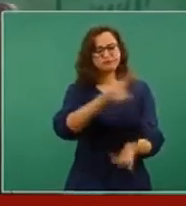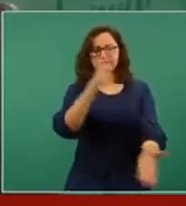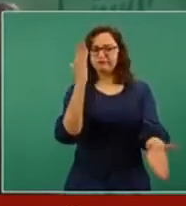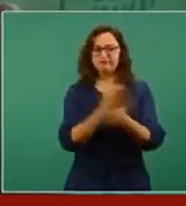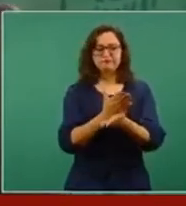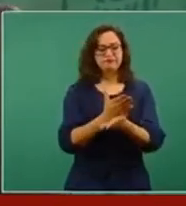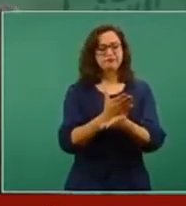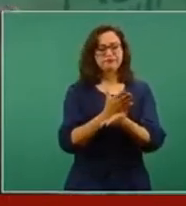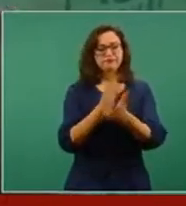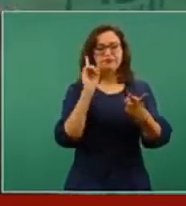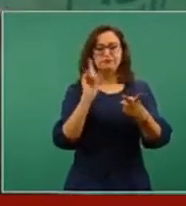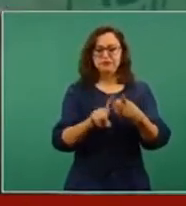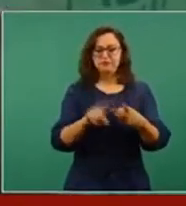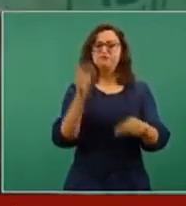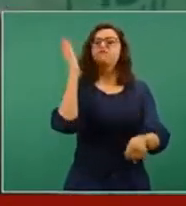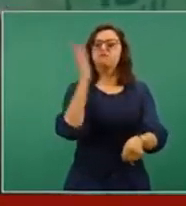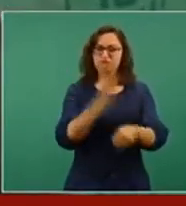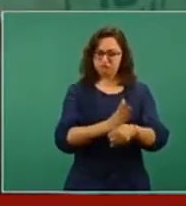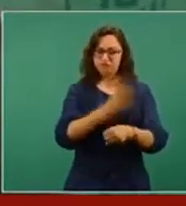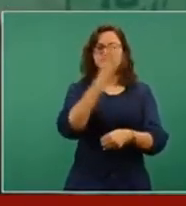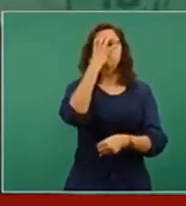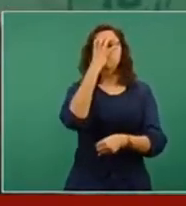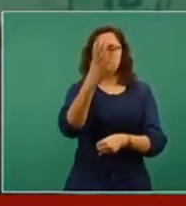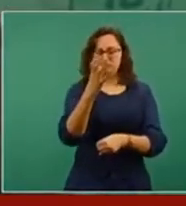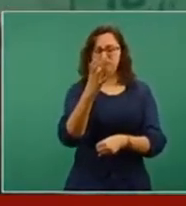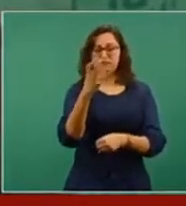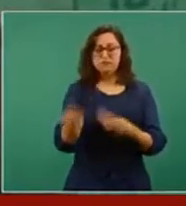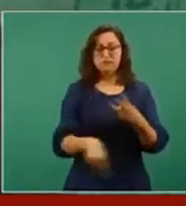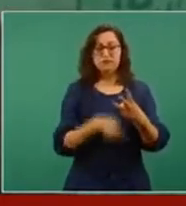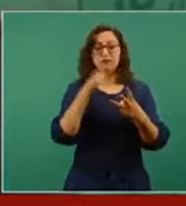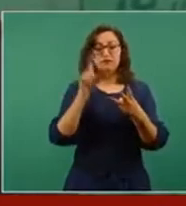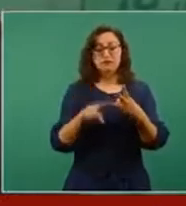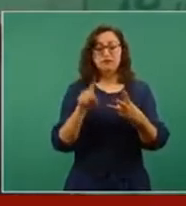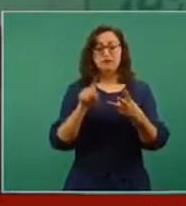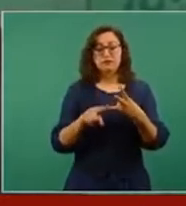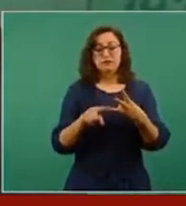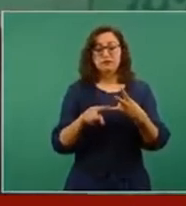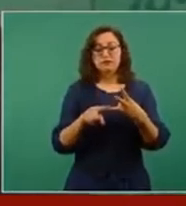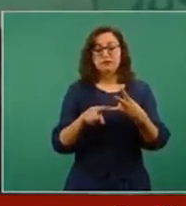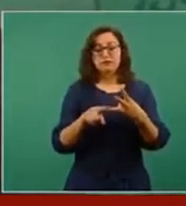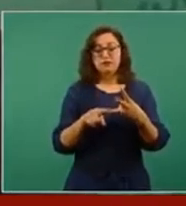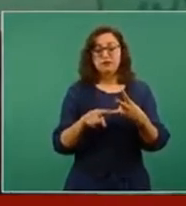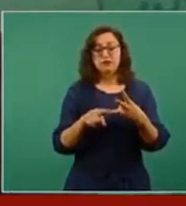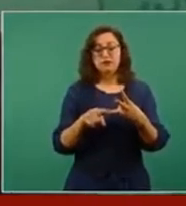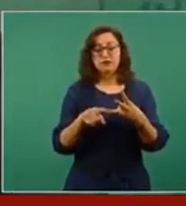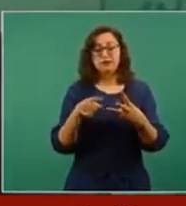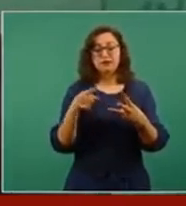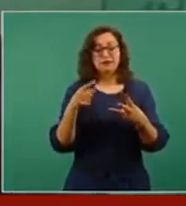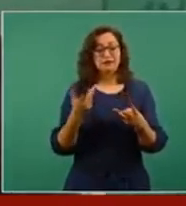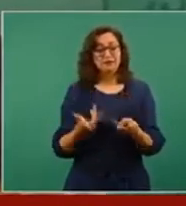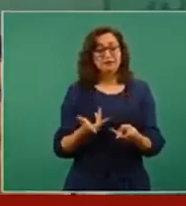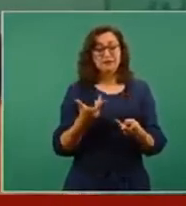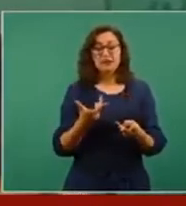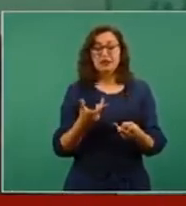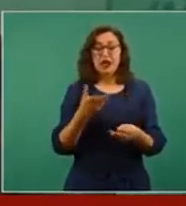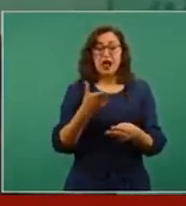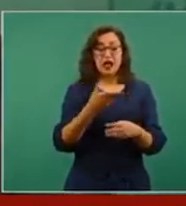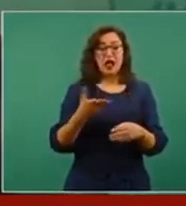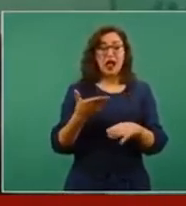impunidad y procurar recuperar todo lo que se pueda,